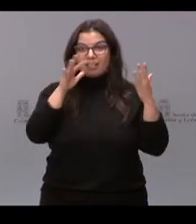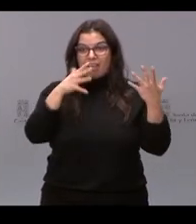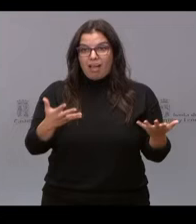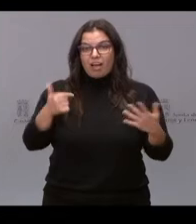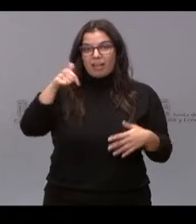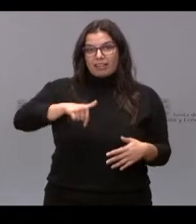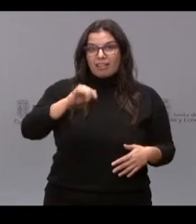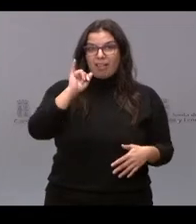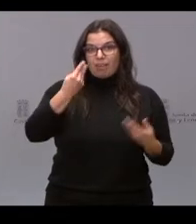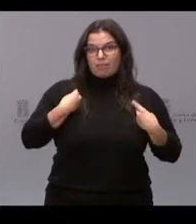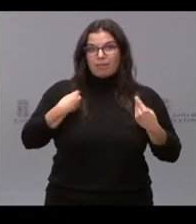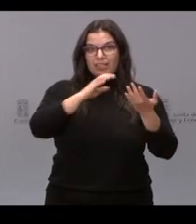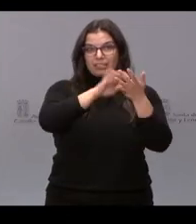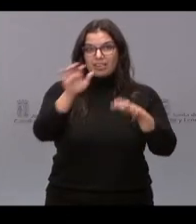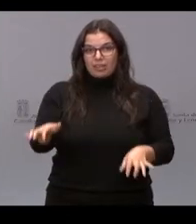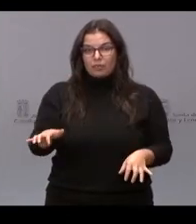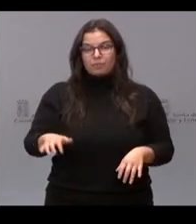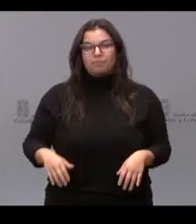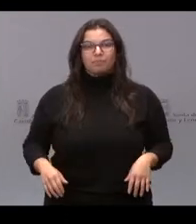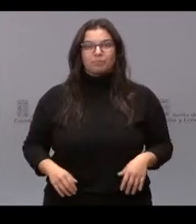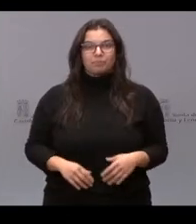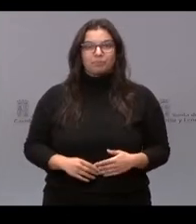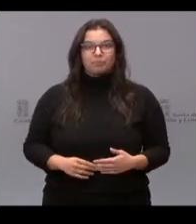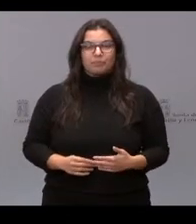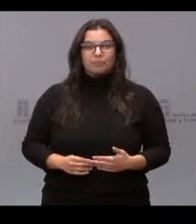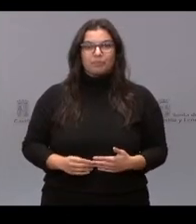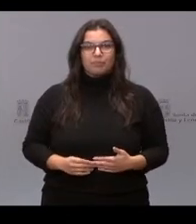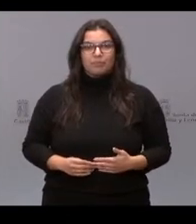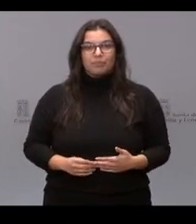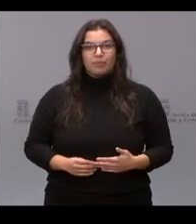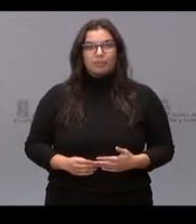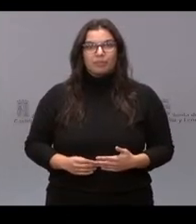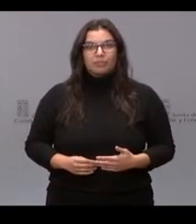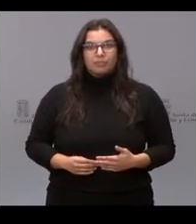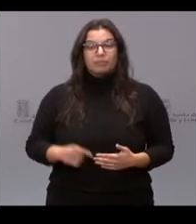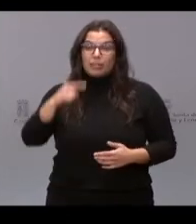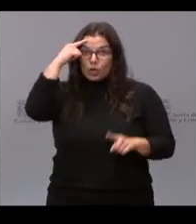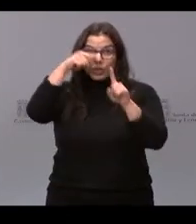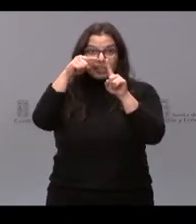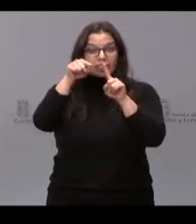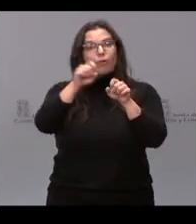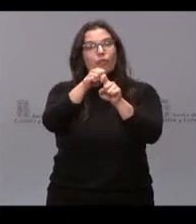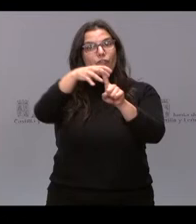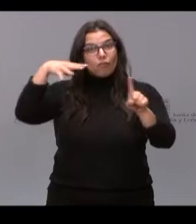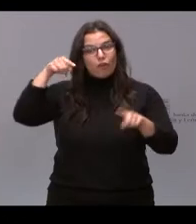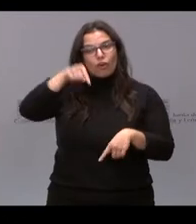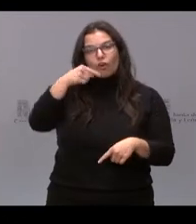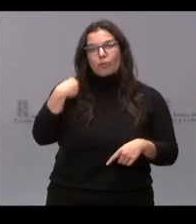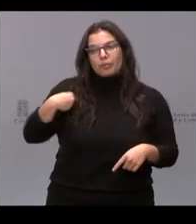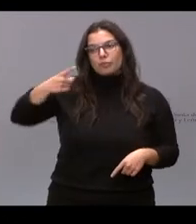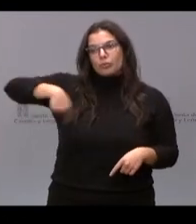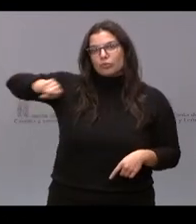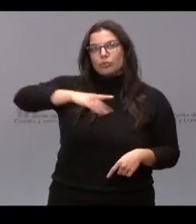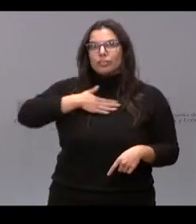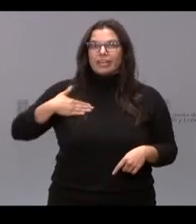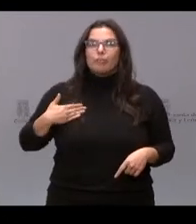en nuestra comunidad, en Castilla y León. Y ese es el objetivo de este foro, dar participación. Queremos hacer una ley